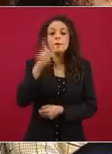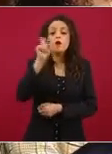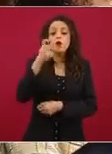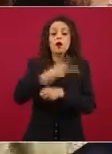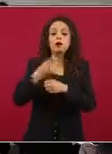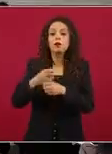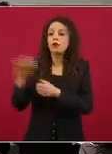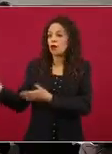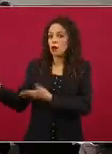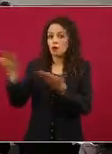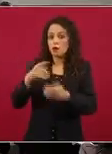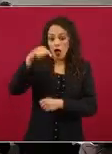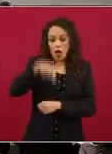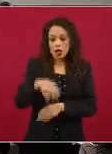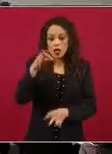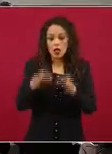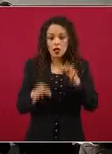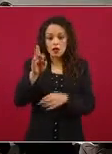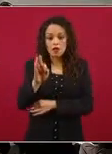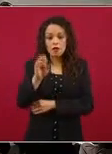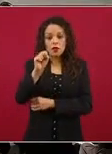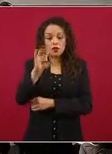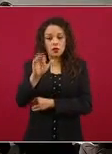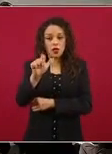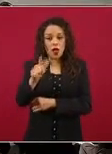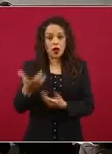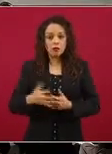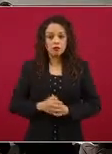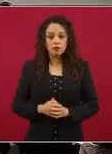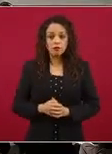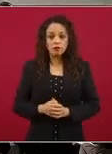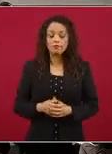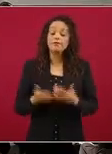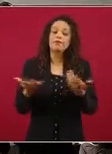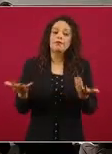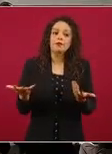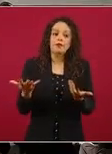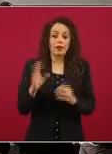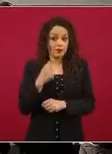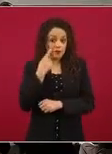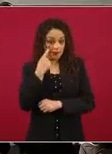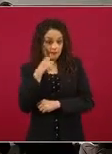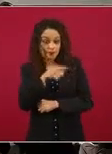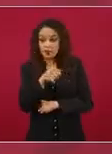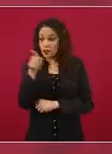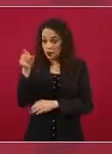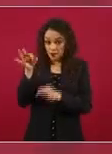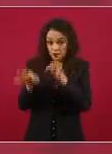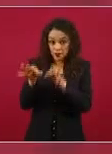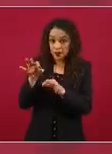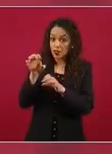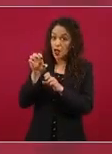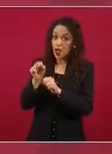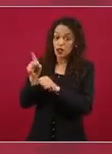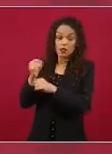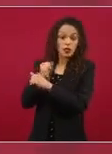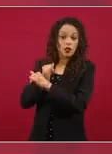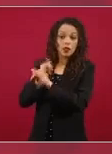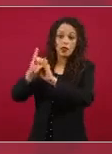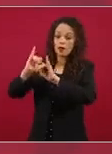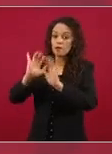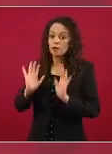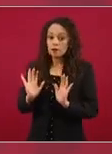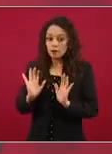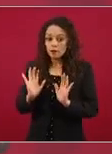Bueno, el fiscal es autónomo. Lo que sí quiero decirles es que hay un